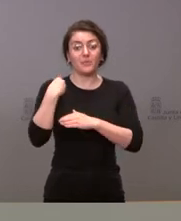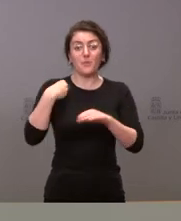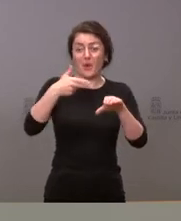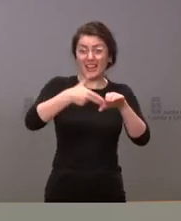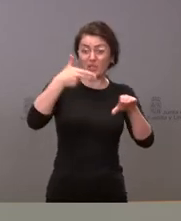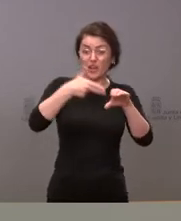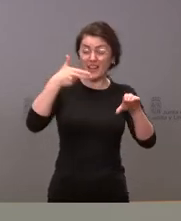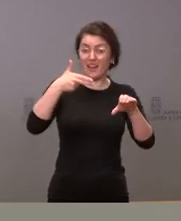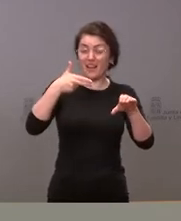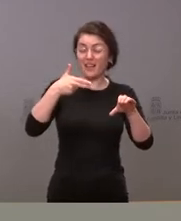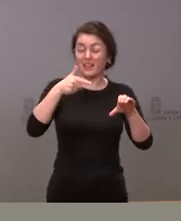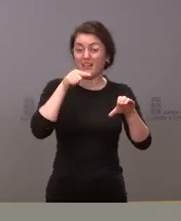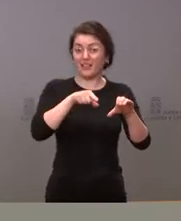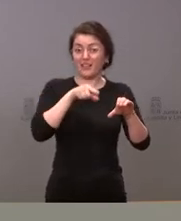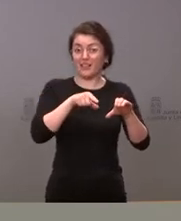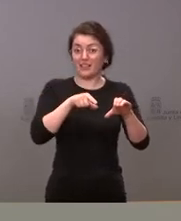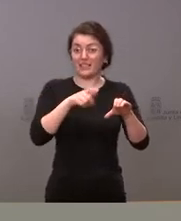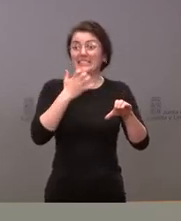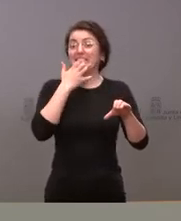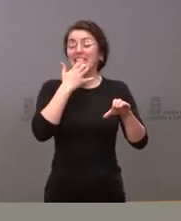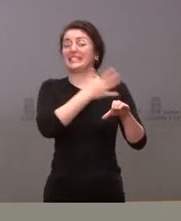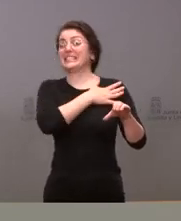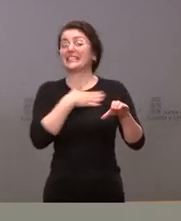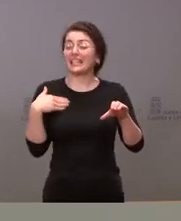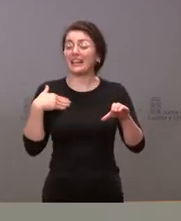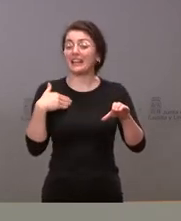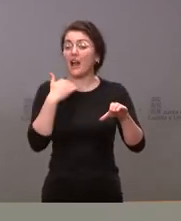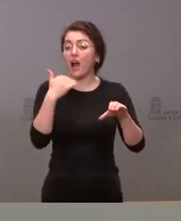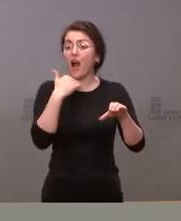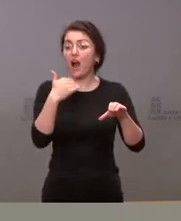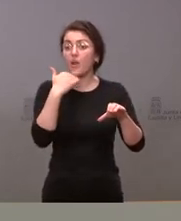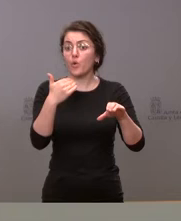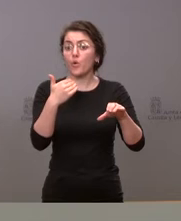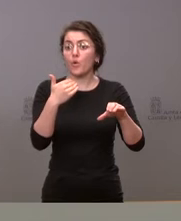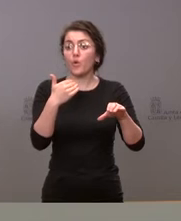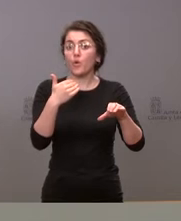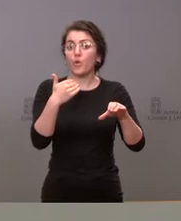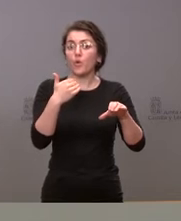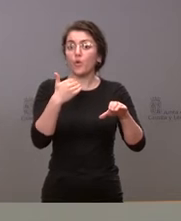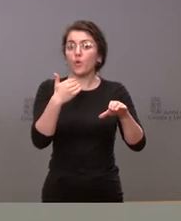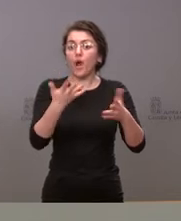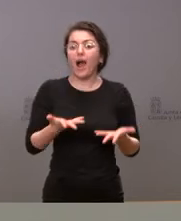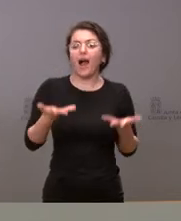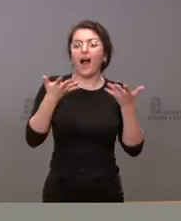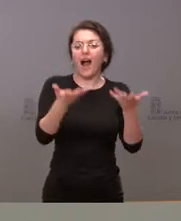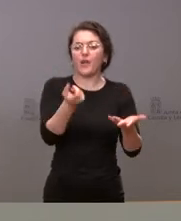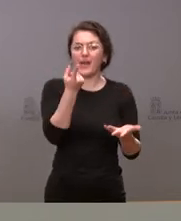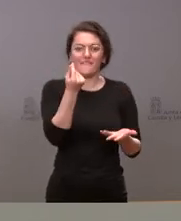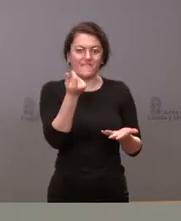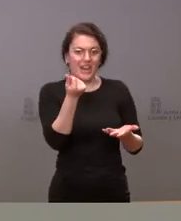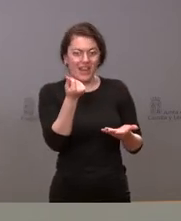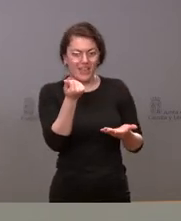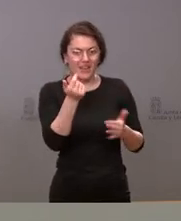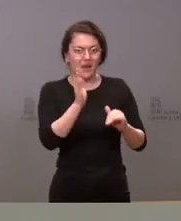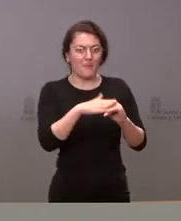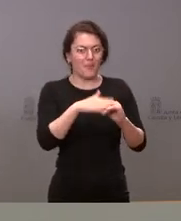que deseen algún tipo de disponibilidad financiera y de liquidez en torno